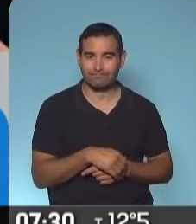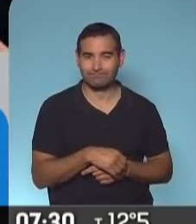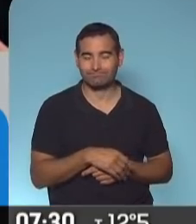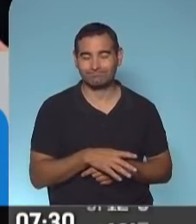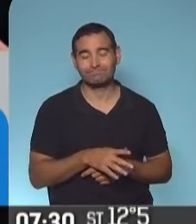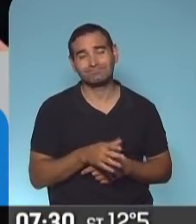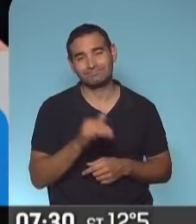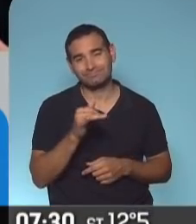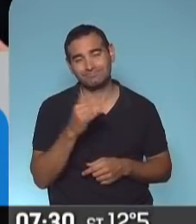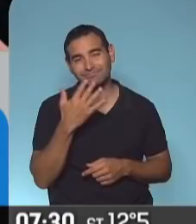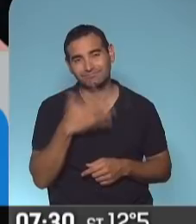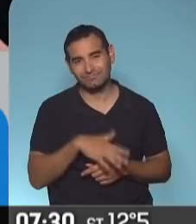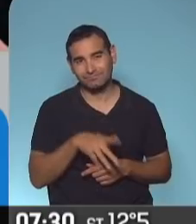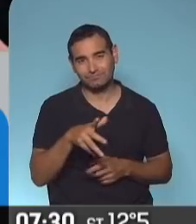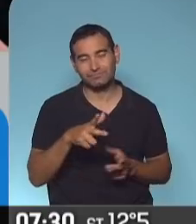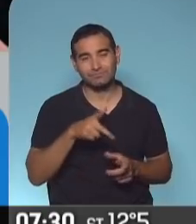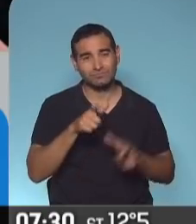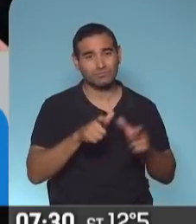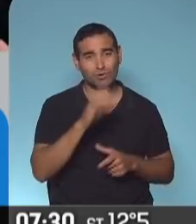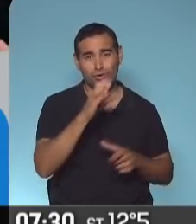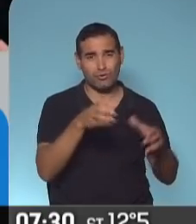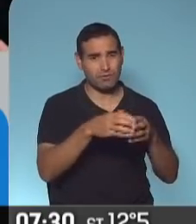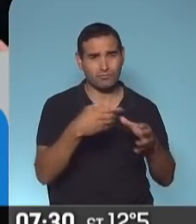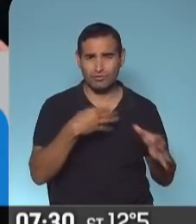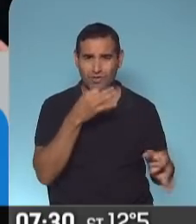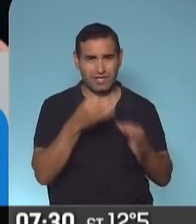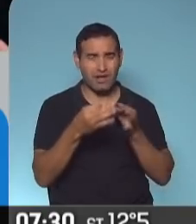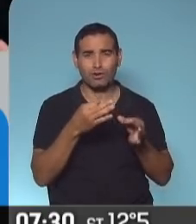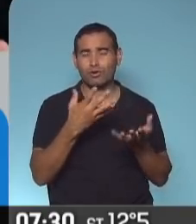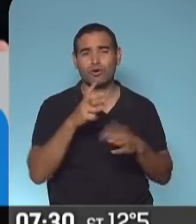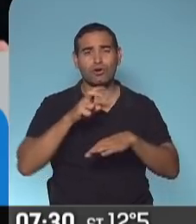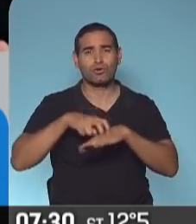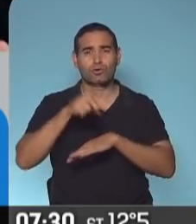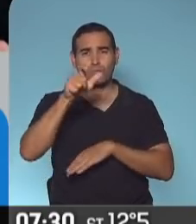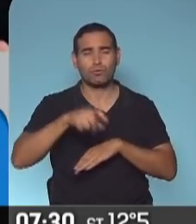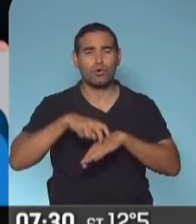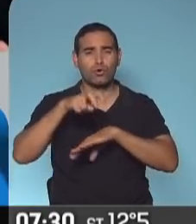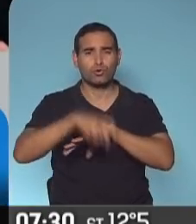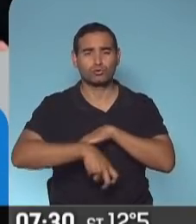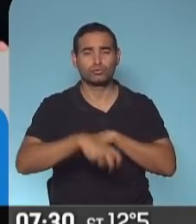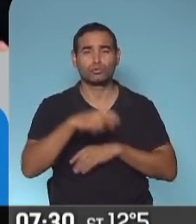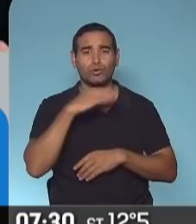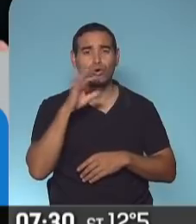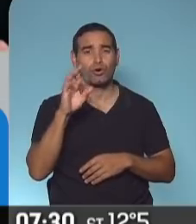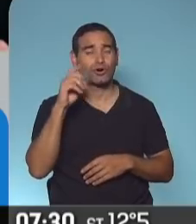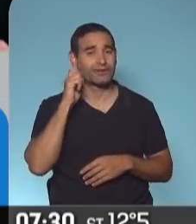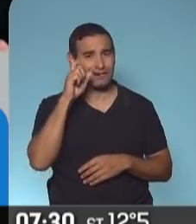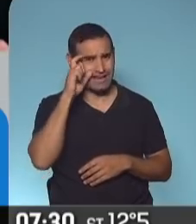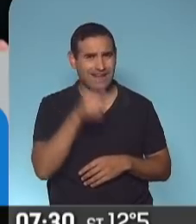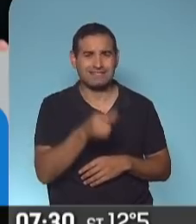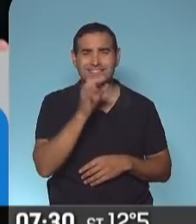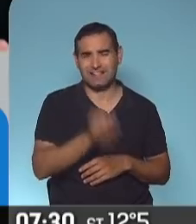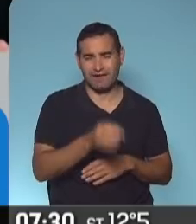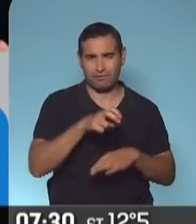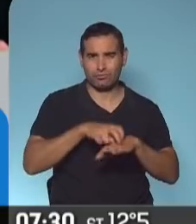Bien, en ese caso, con los ciudadanos colombianos, yo estuve en pleno diálogo con el cónsul en Buenos Aires, que es Jorge Villamilza Trujillo, que estaba al tanto